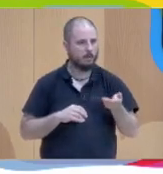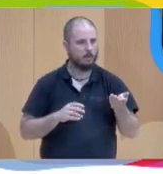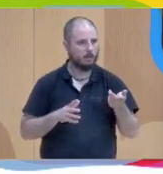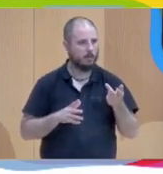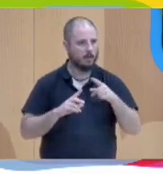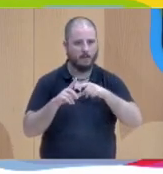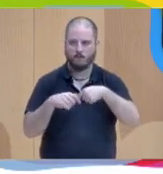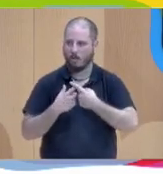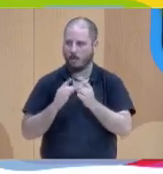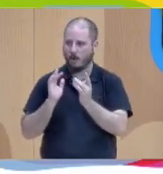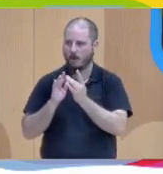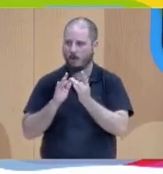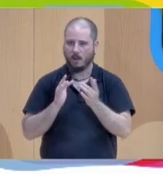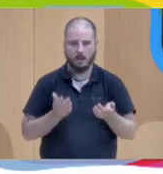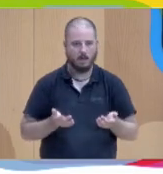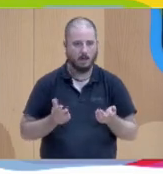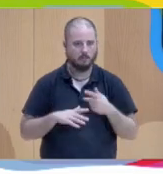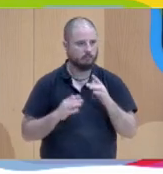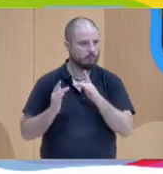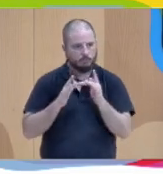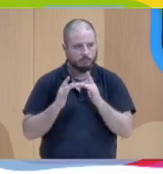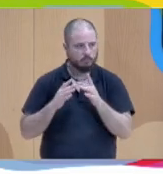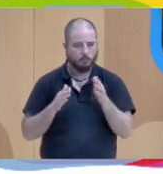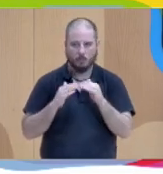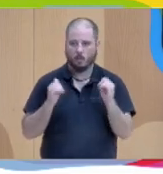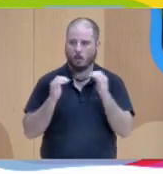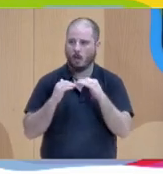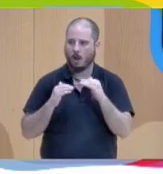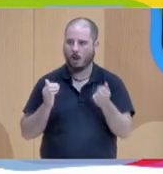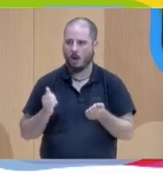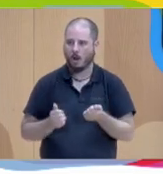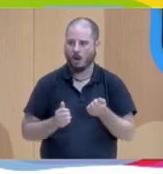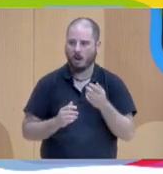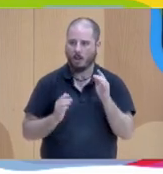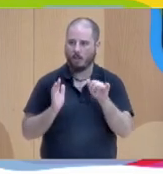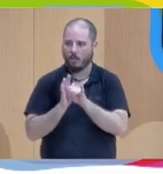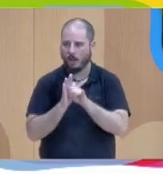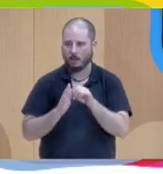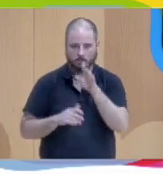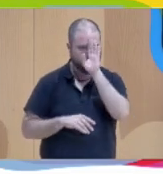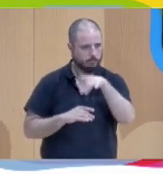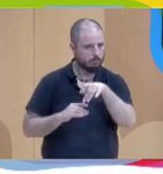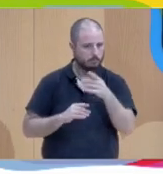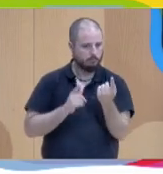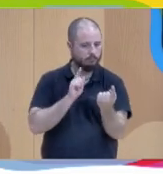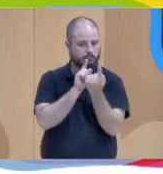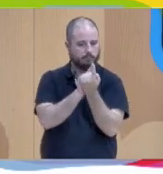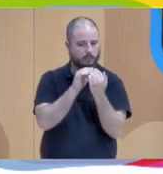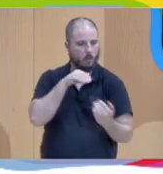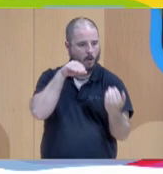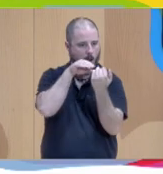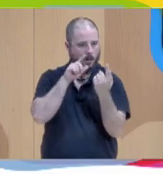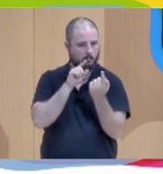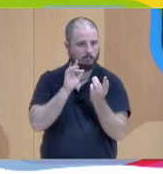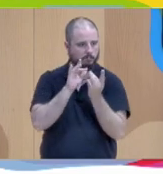familias, desde una relación mucho más igualitaria, mucho más cercana, más directa, más de tú a tú, eso es mucho más ágil, mucho más sencillo y eso es